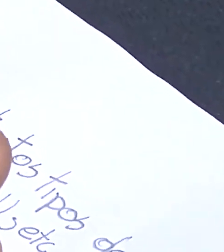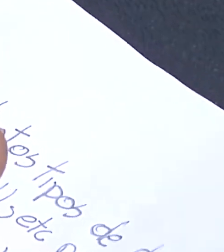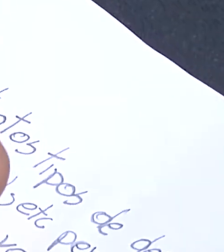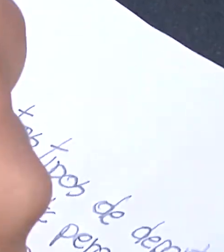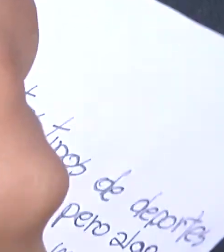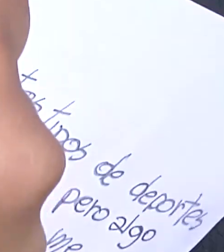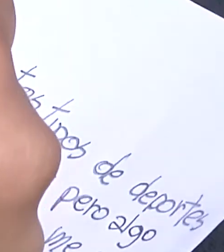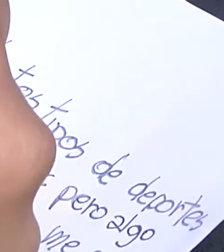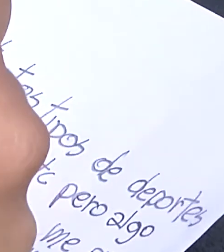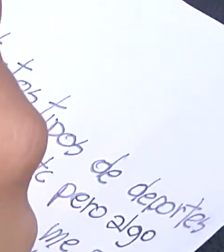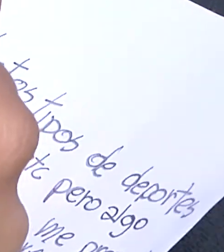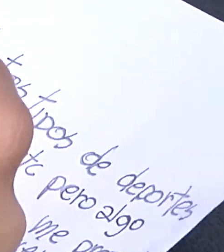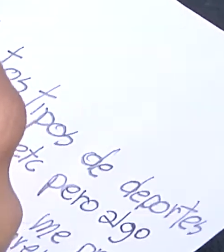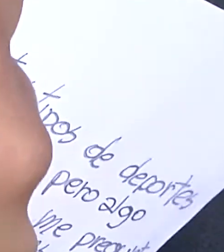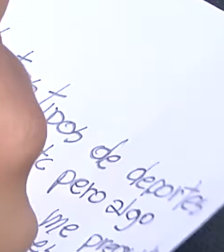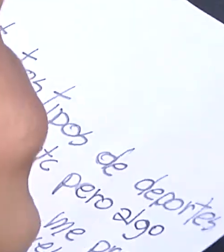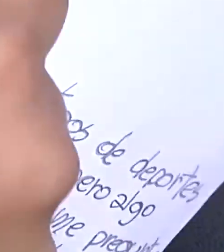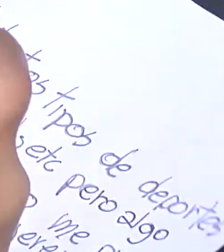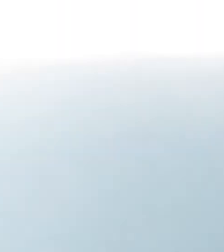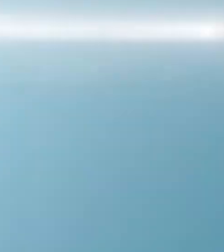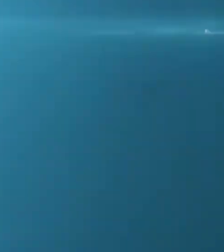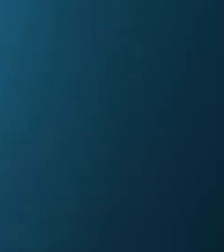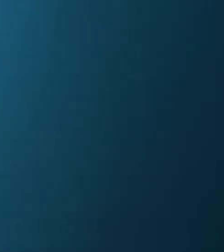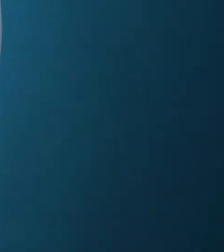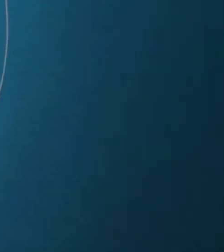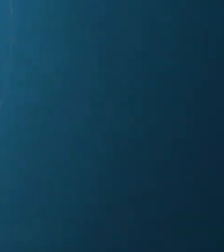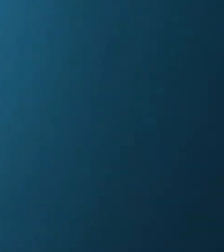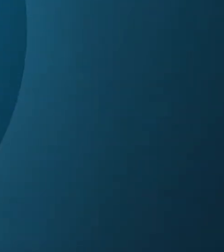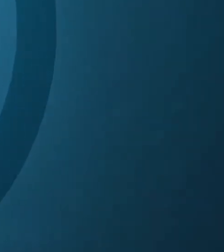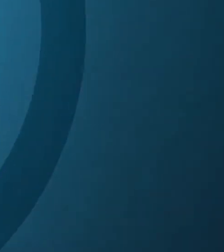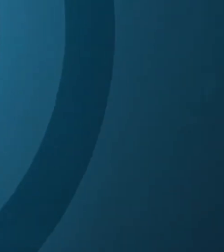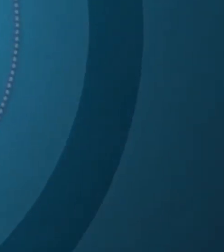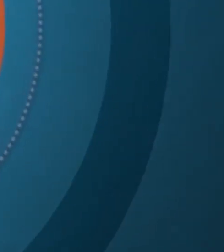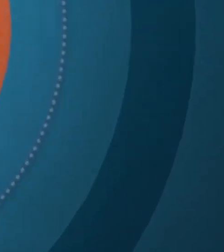Gracias. Gracias.